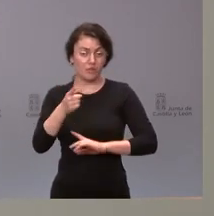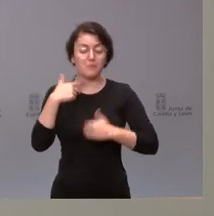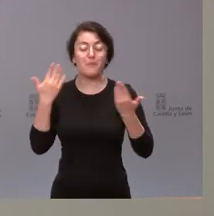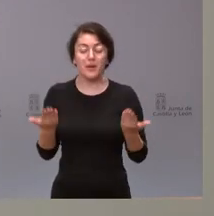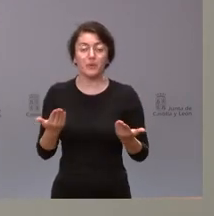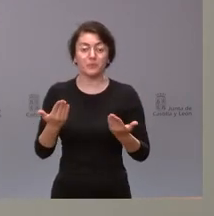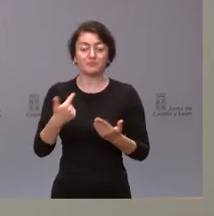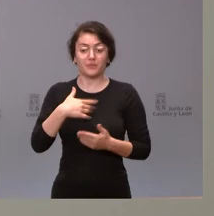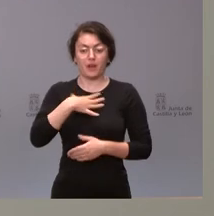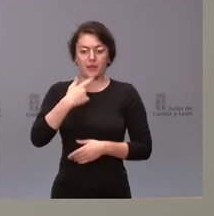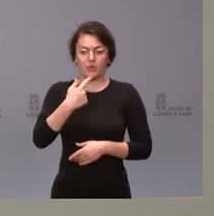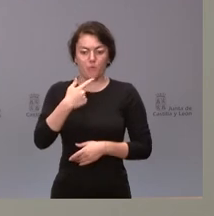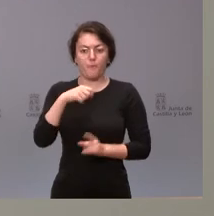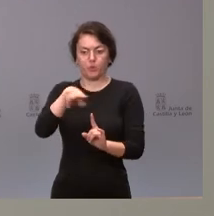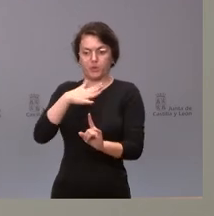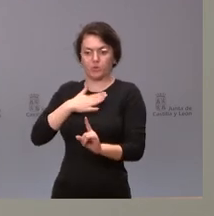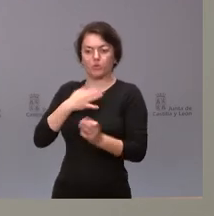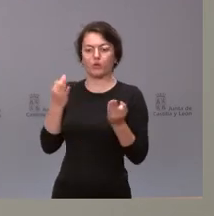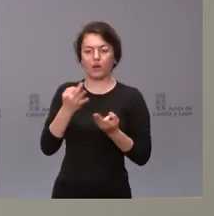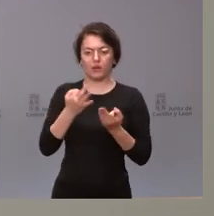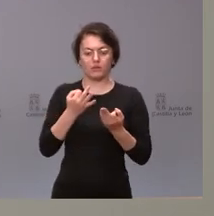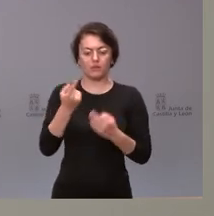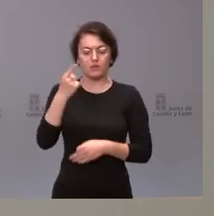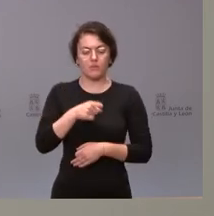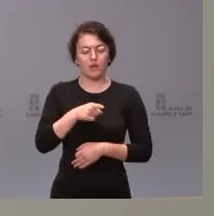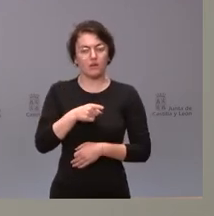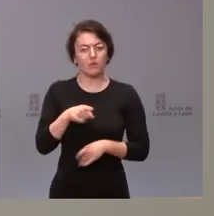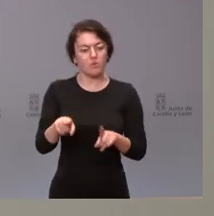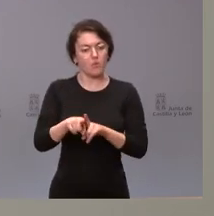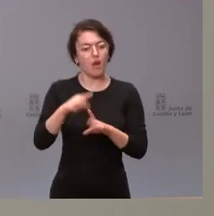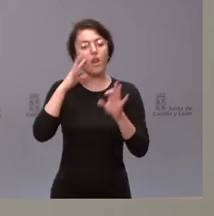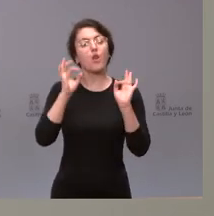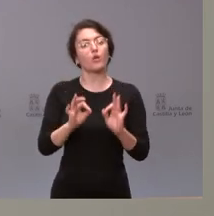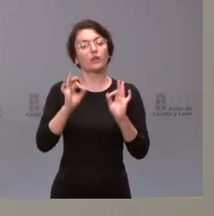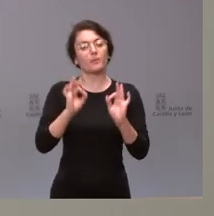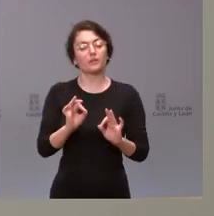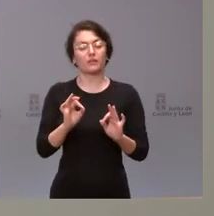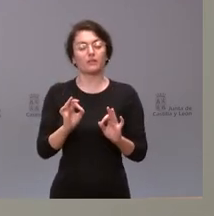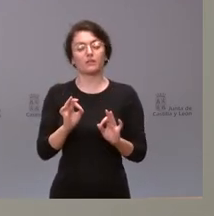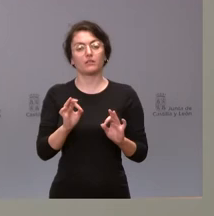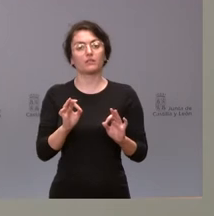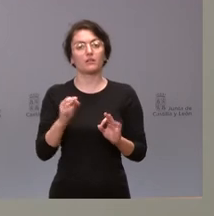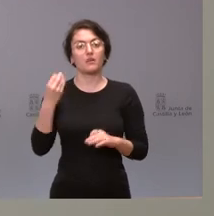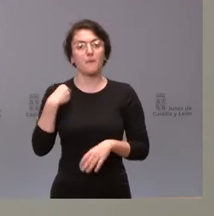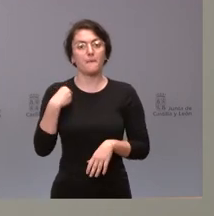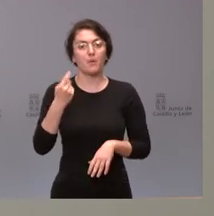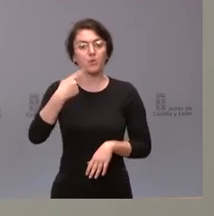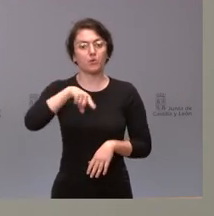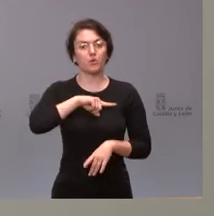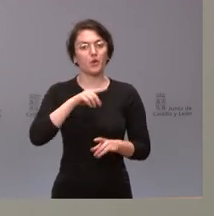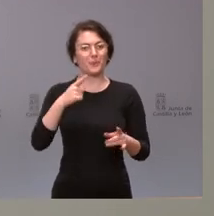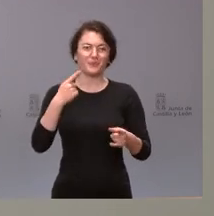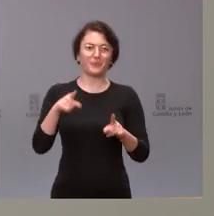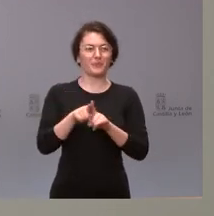de la Junta en relación con este ámbito. Hasta donde también puedo apuntar, porque lógicamente el que tengamos ese nivel de